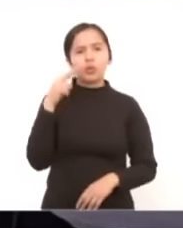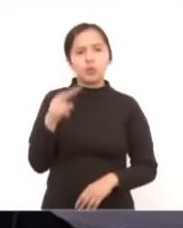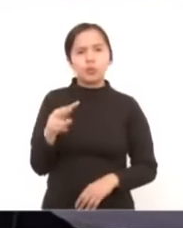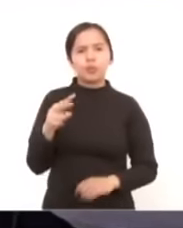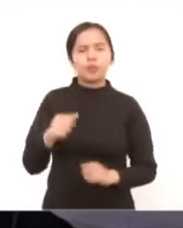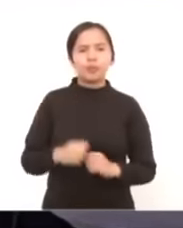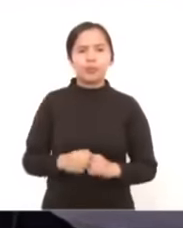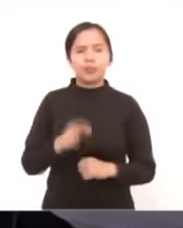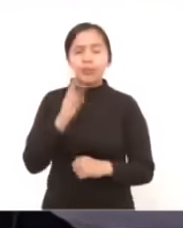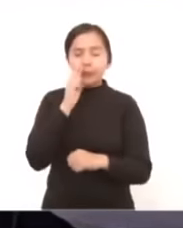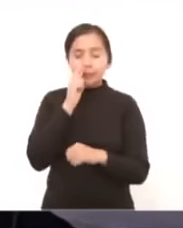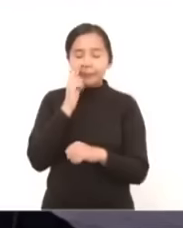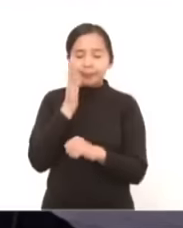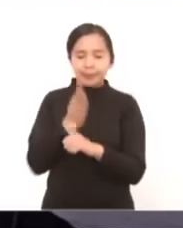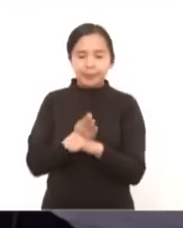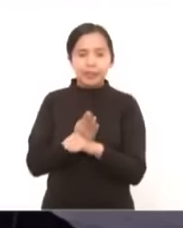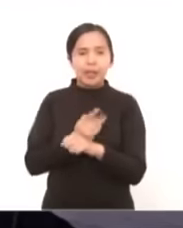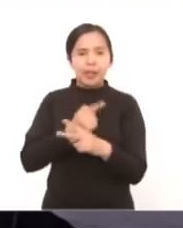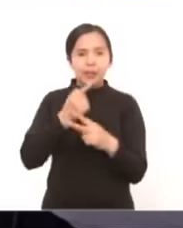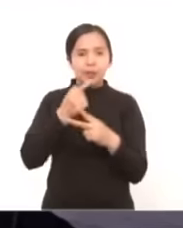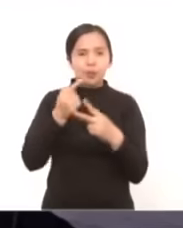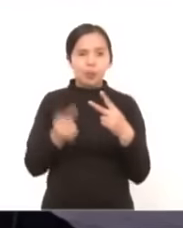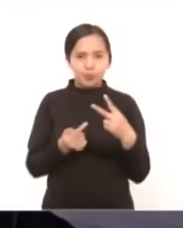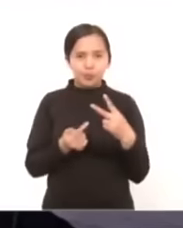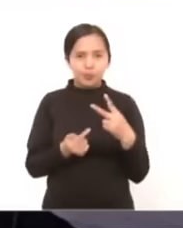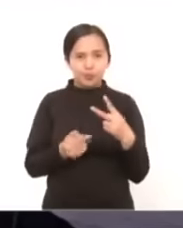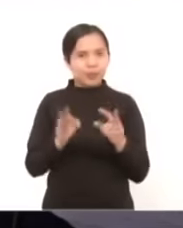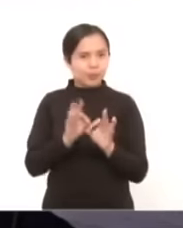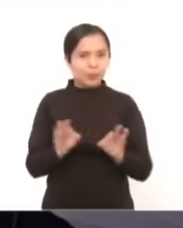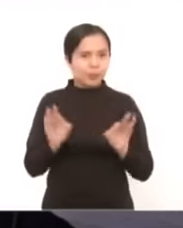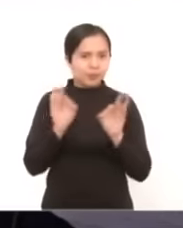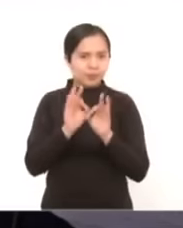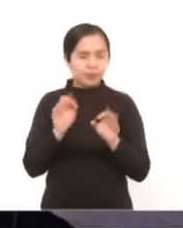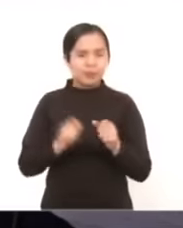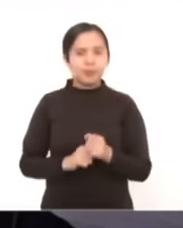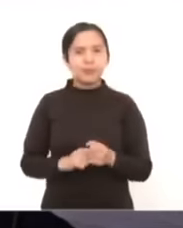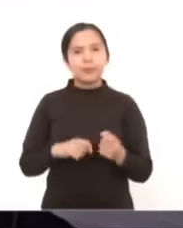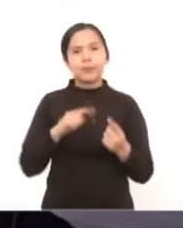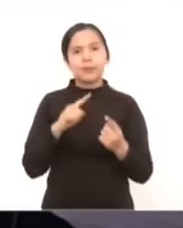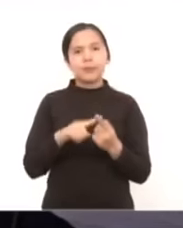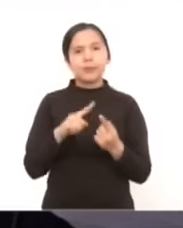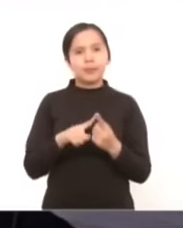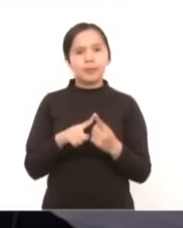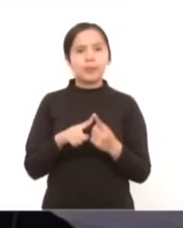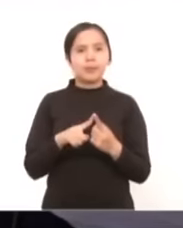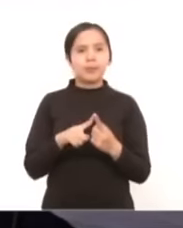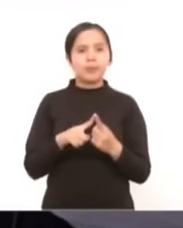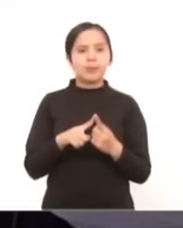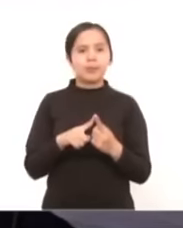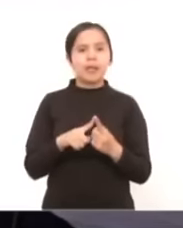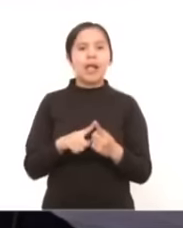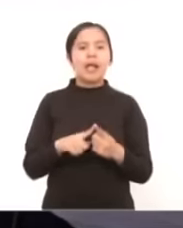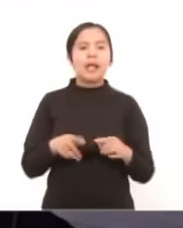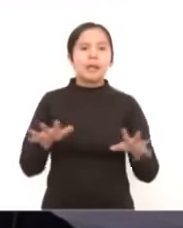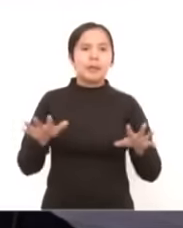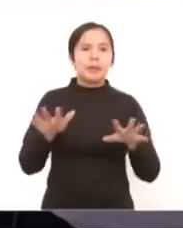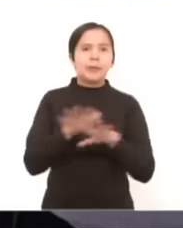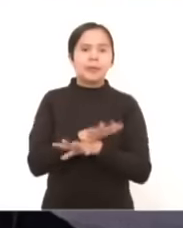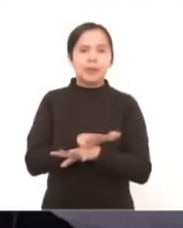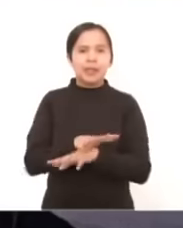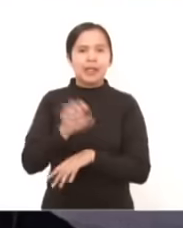de gran responsabilidad dos responsabilidades muy importantes una la de la transición